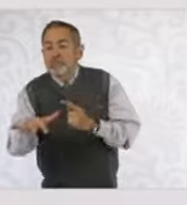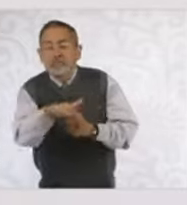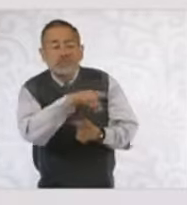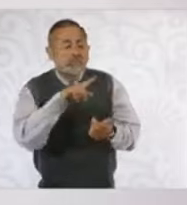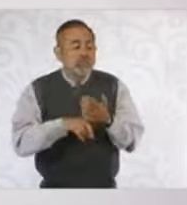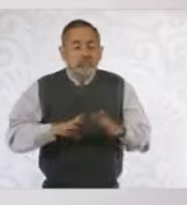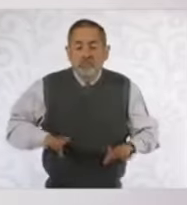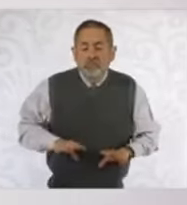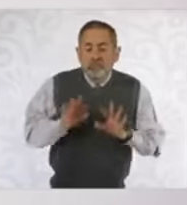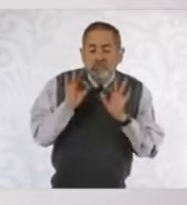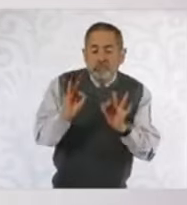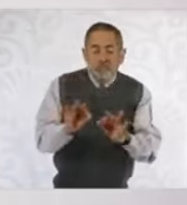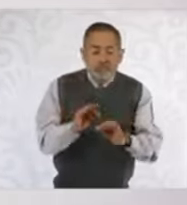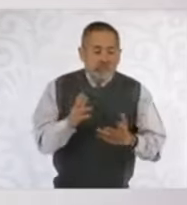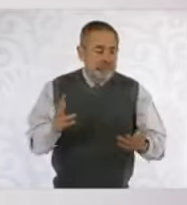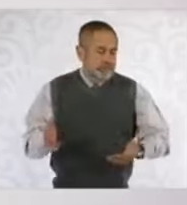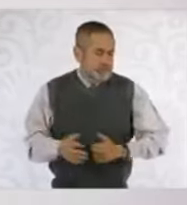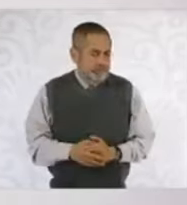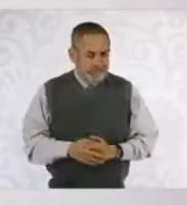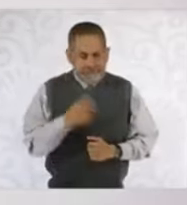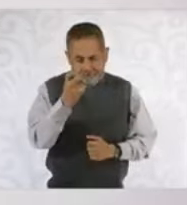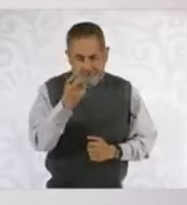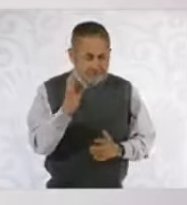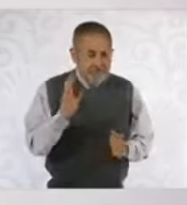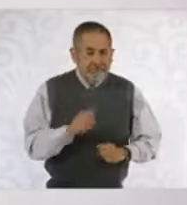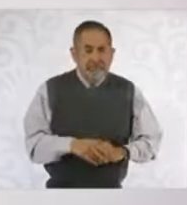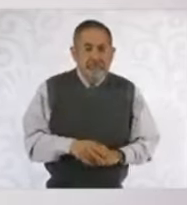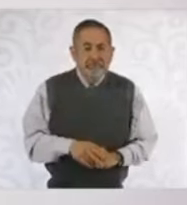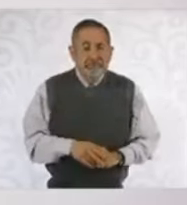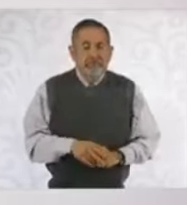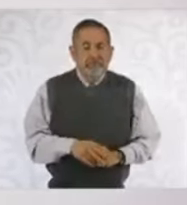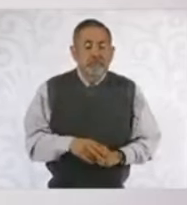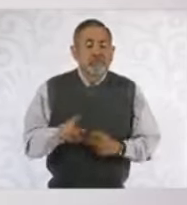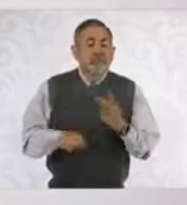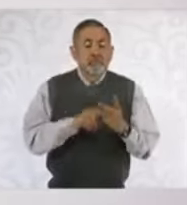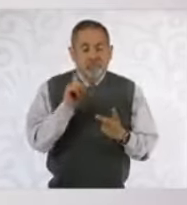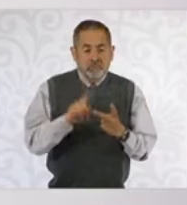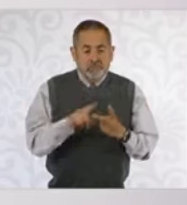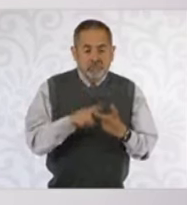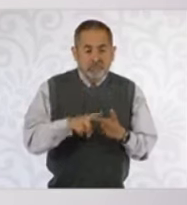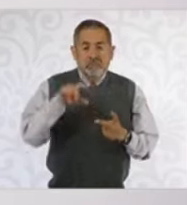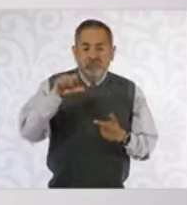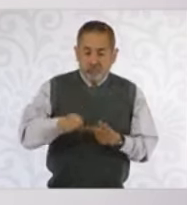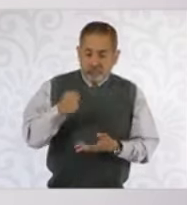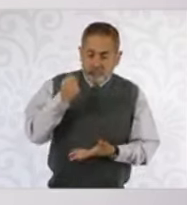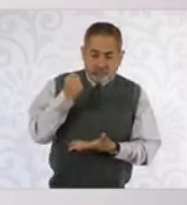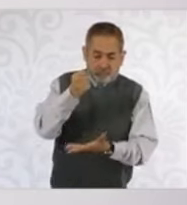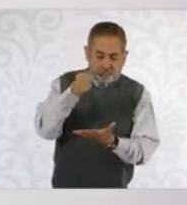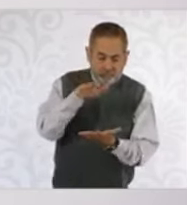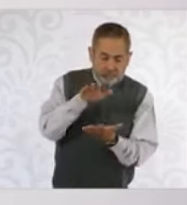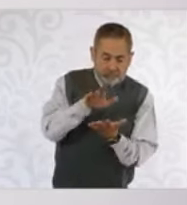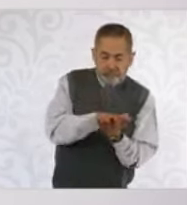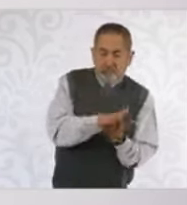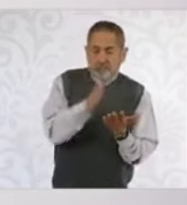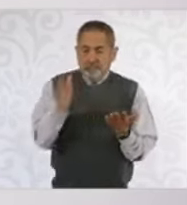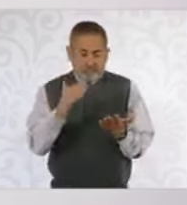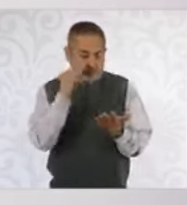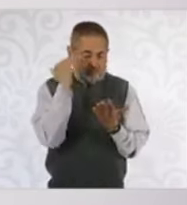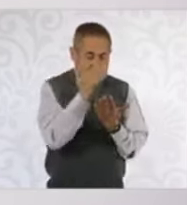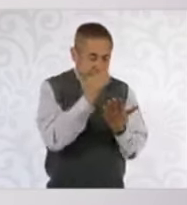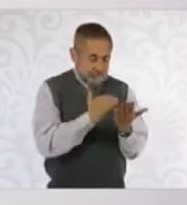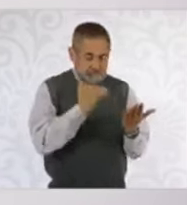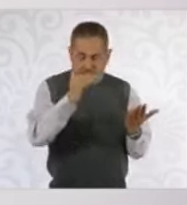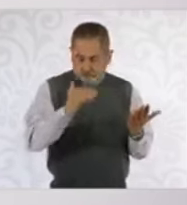y los mexicanos. Entonces, ese es por un lado. Por otro lado, se presenta hoy el paquete económico, está por